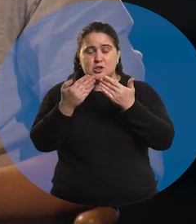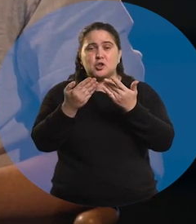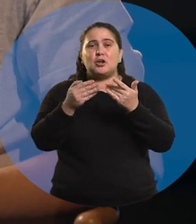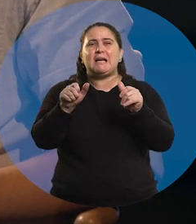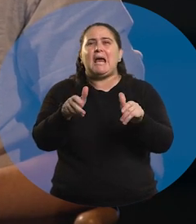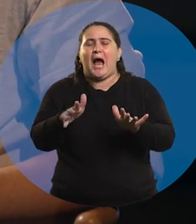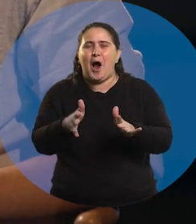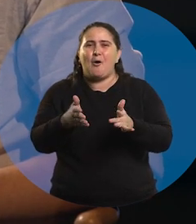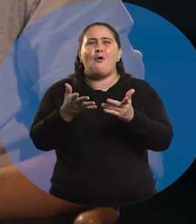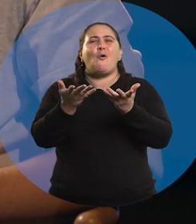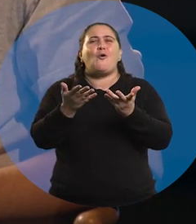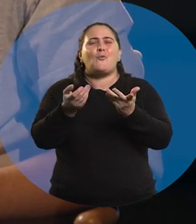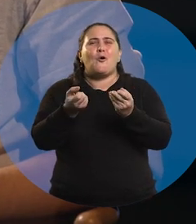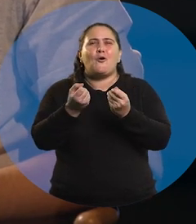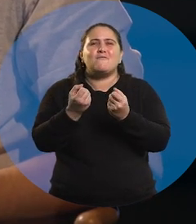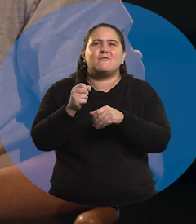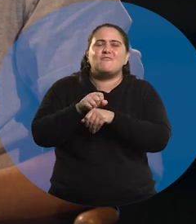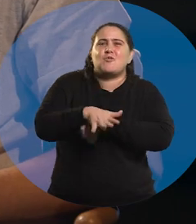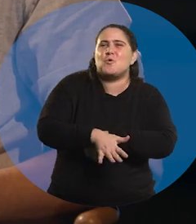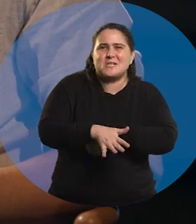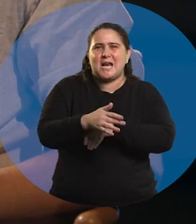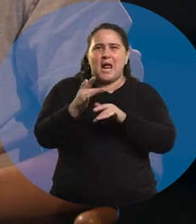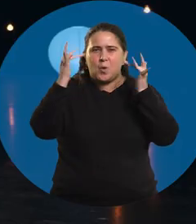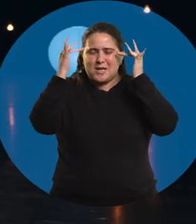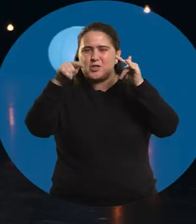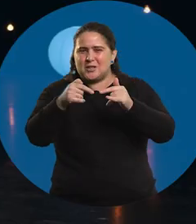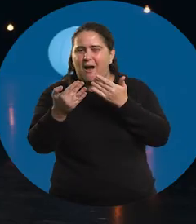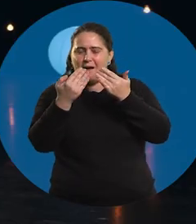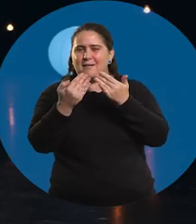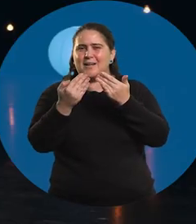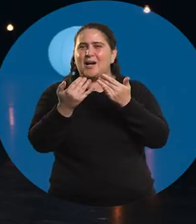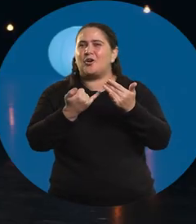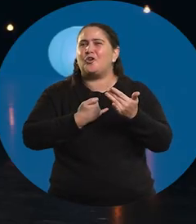conversación? ¿O cómo te gustaría que inspirara en el mundo educativo?